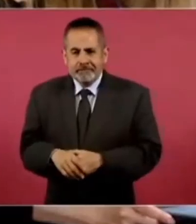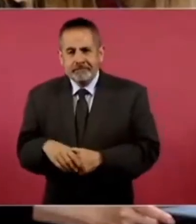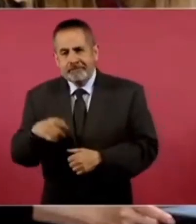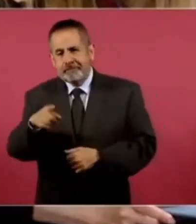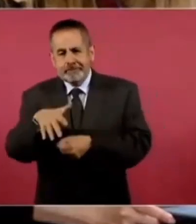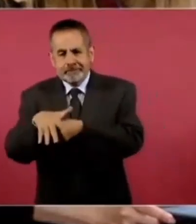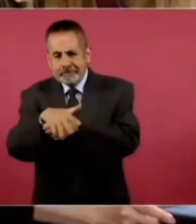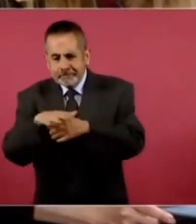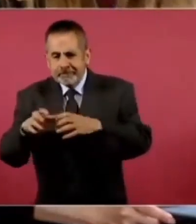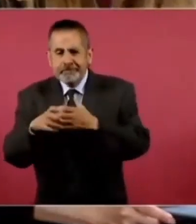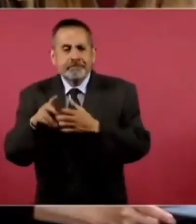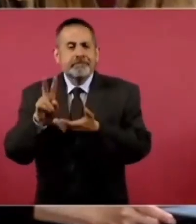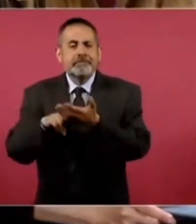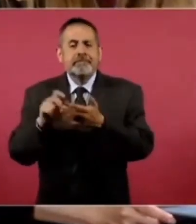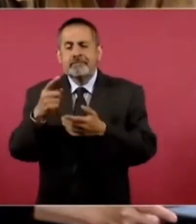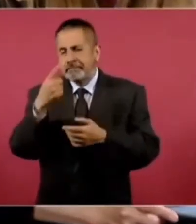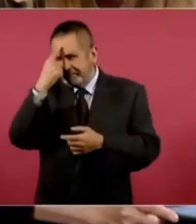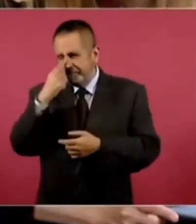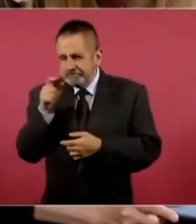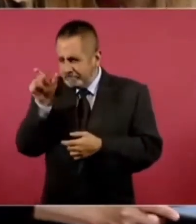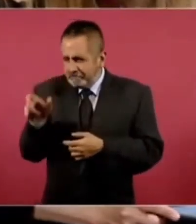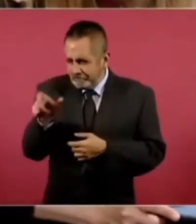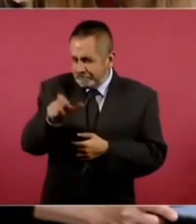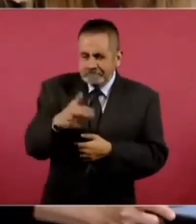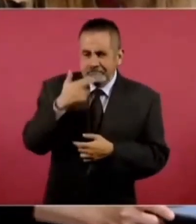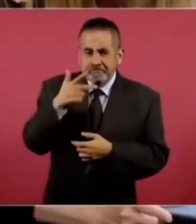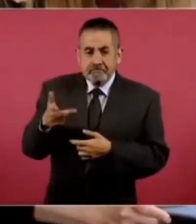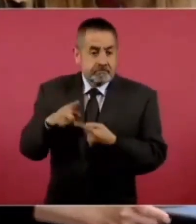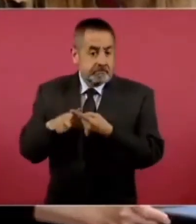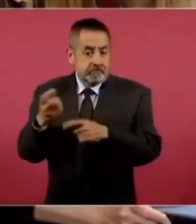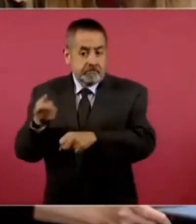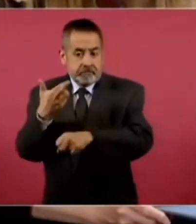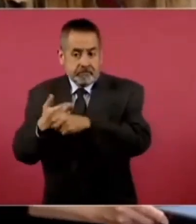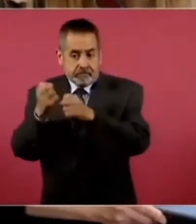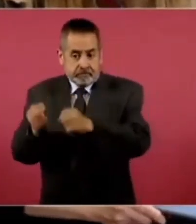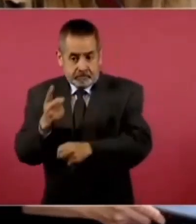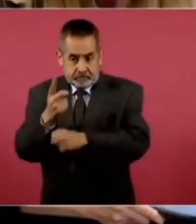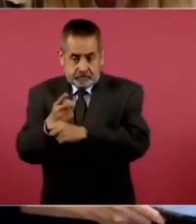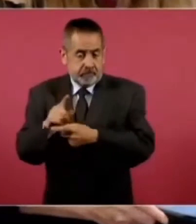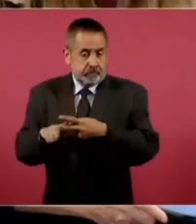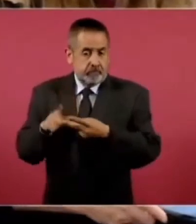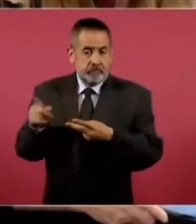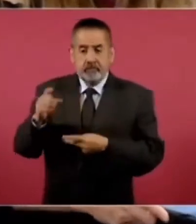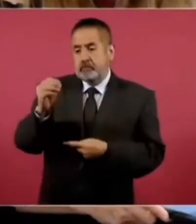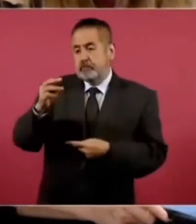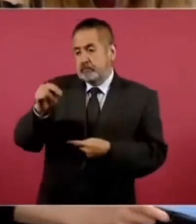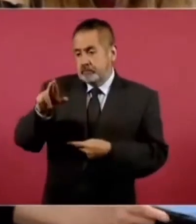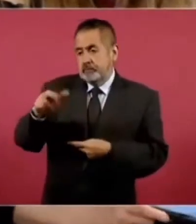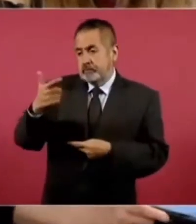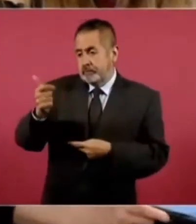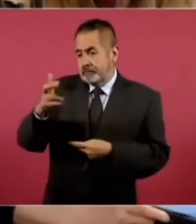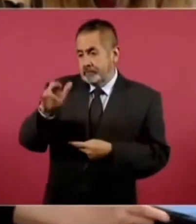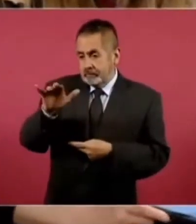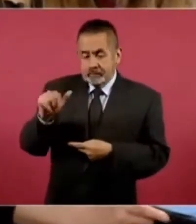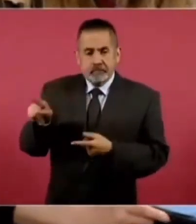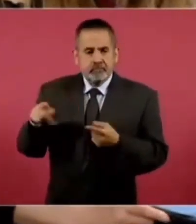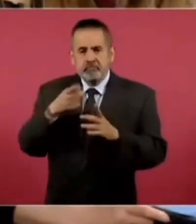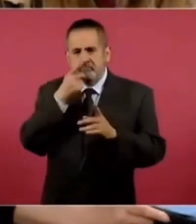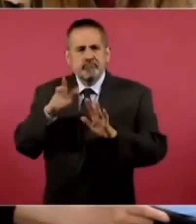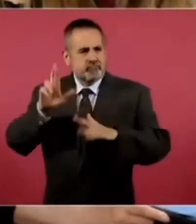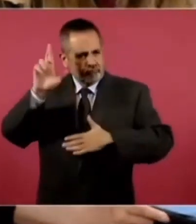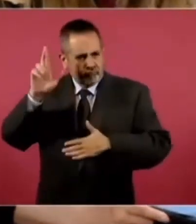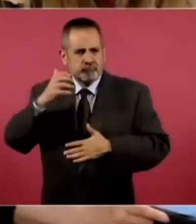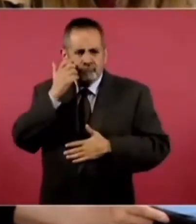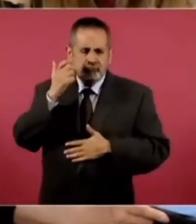proceso local? ¿Cuáles son los perfiles que ve más competentes? El secretario de Seguridad, Omar García Jarpuz, bueno, ya había